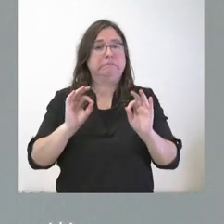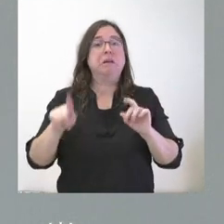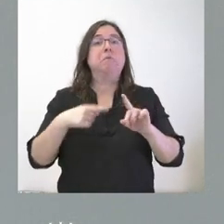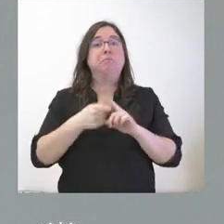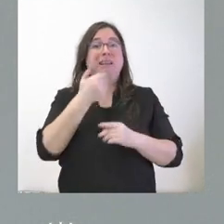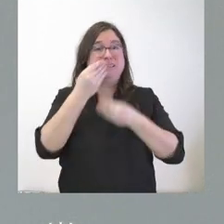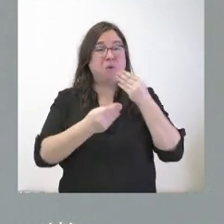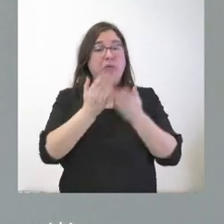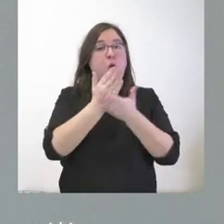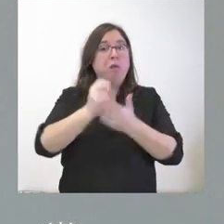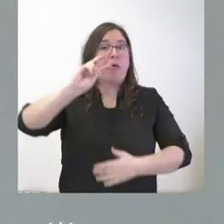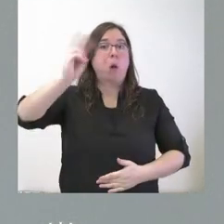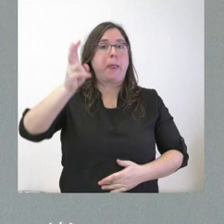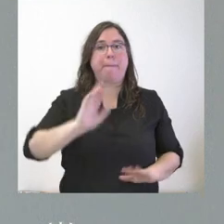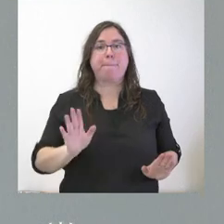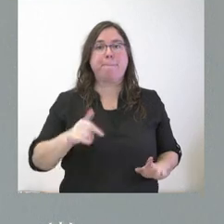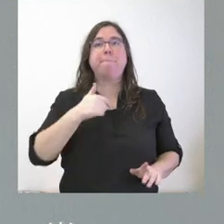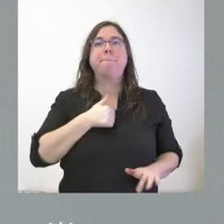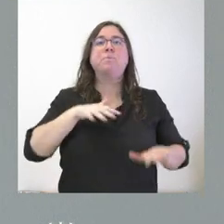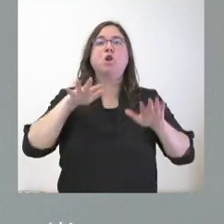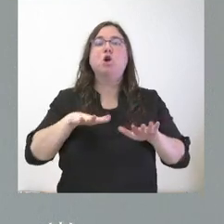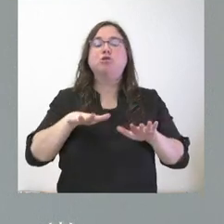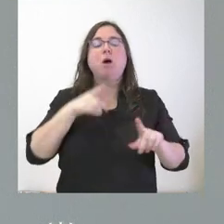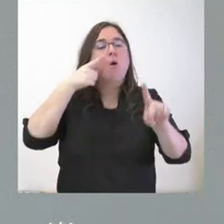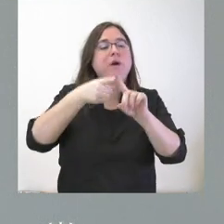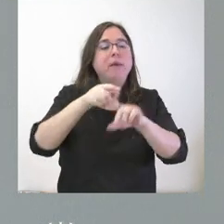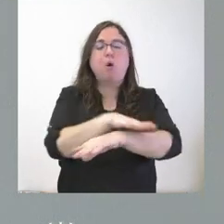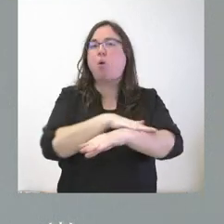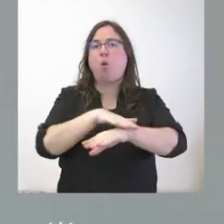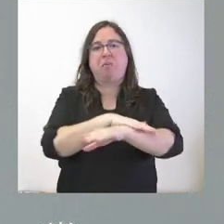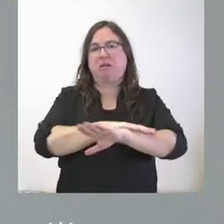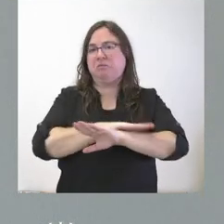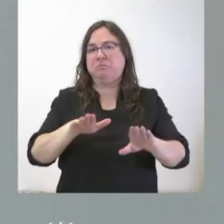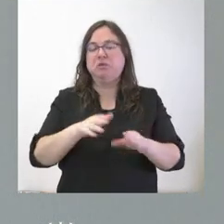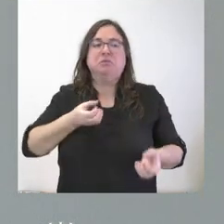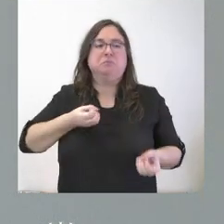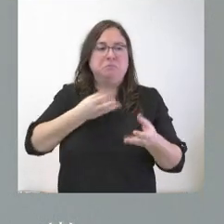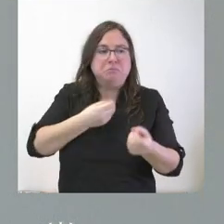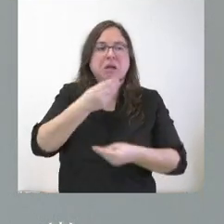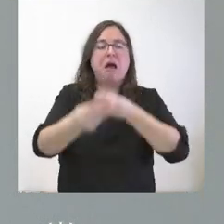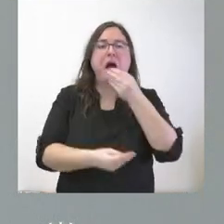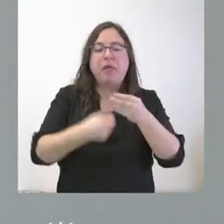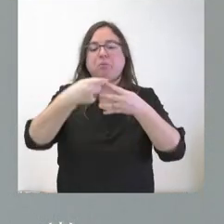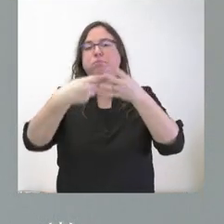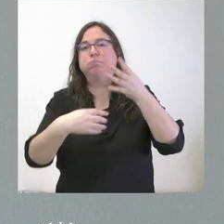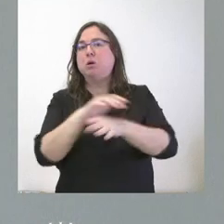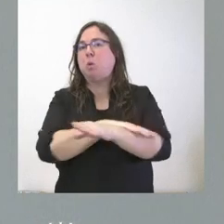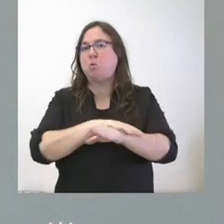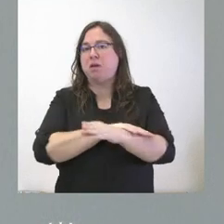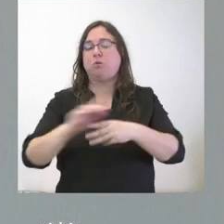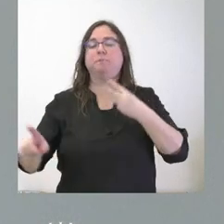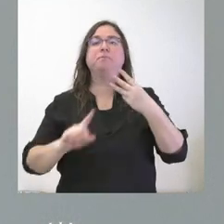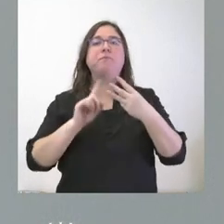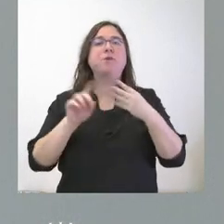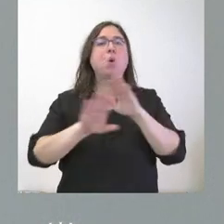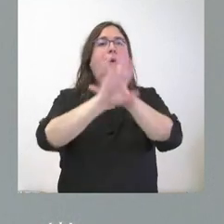desde otras comunidades autónomas. Nosotros estamos a gobernar y les informamos sobre nuestra acción de gobierno y sobre lo que estamos haciendo en nuestra comunidad autónoma. Y el